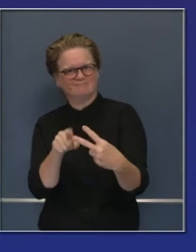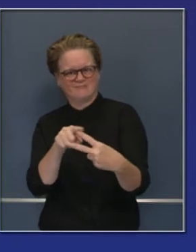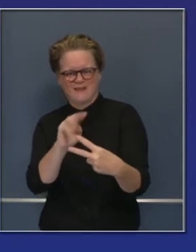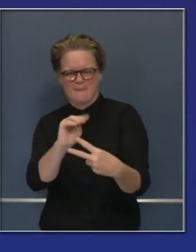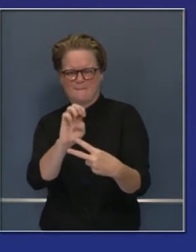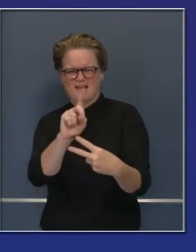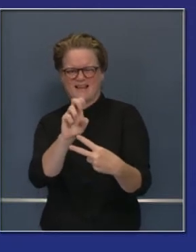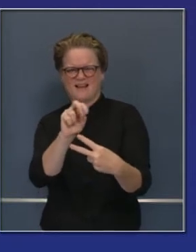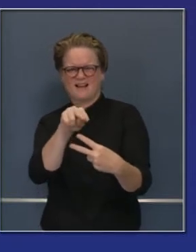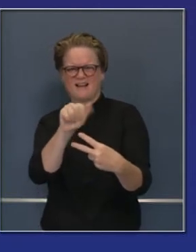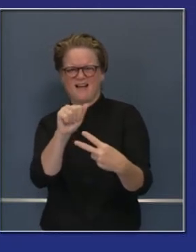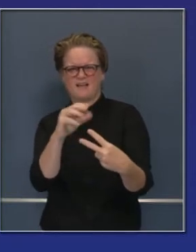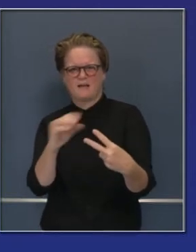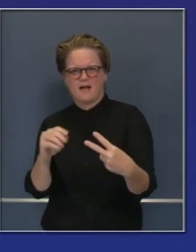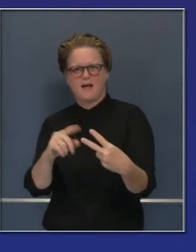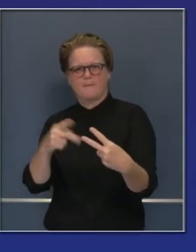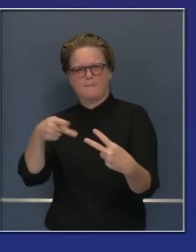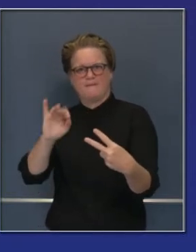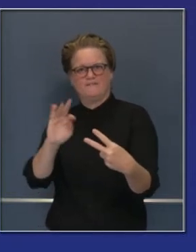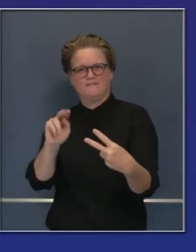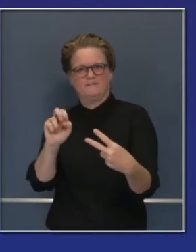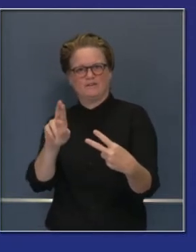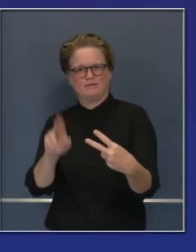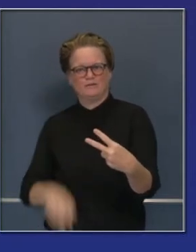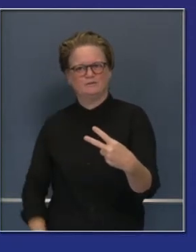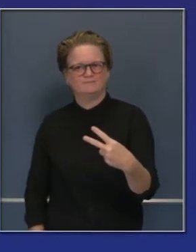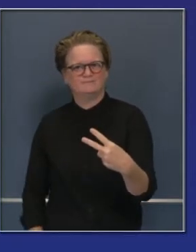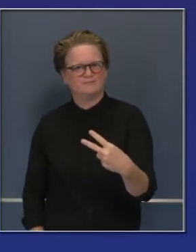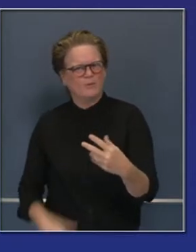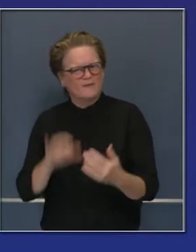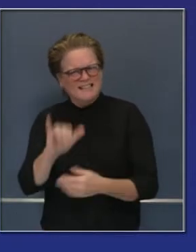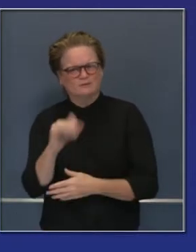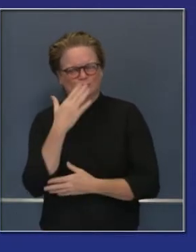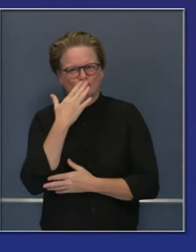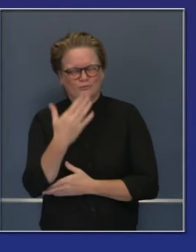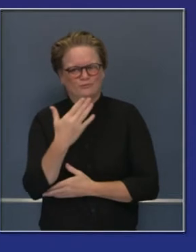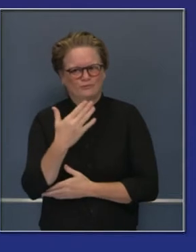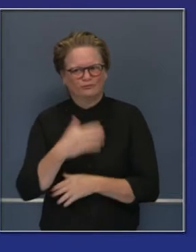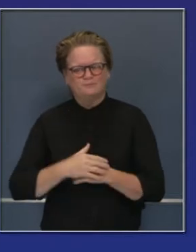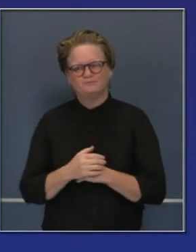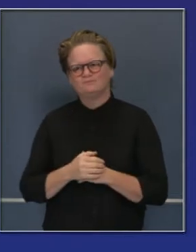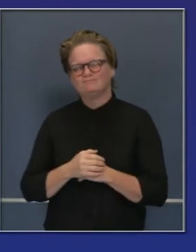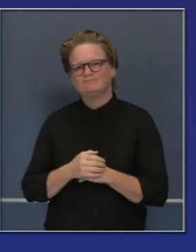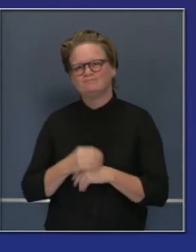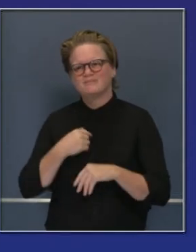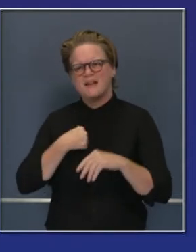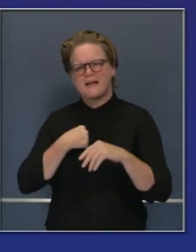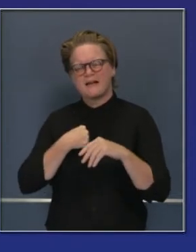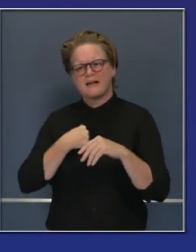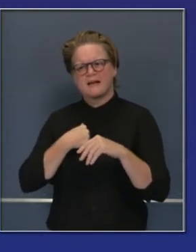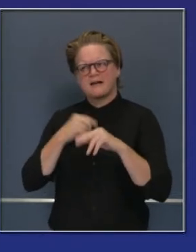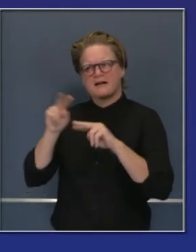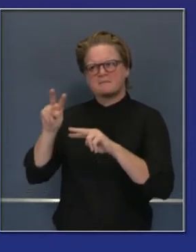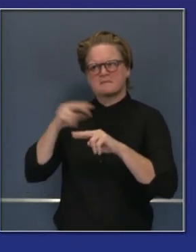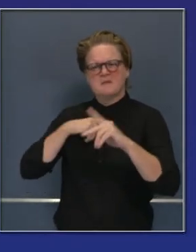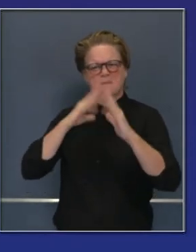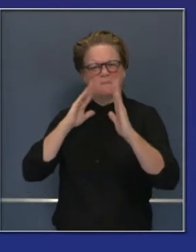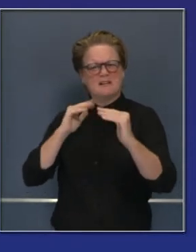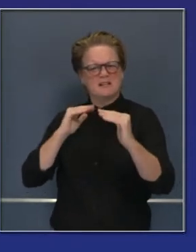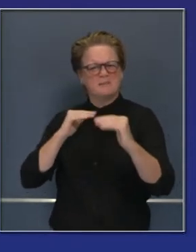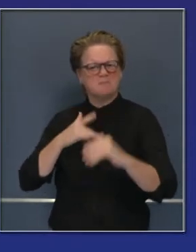micro planificación para avanzar los protocolos. Y la buena noticia es que de acuerdo con estos planes tempranos, las